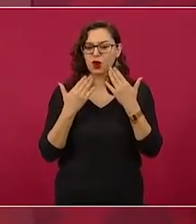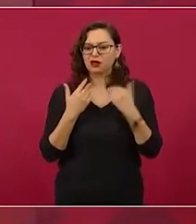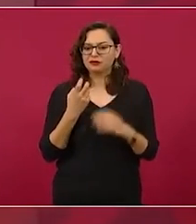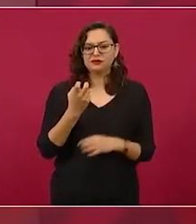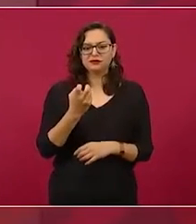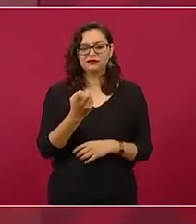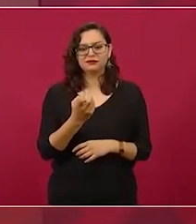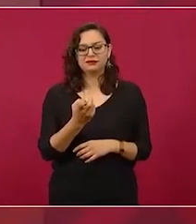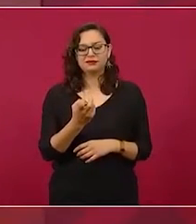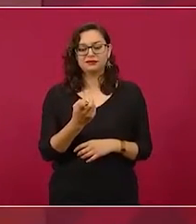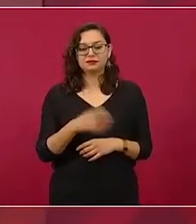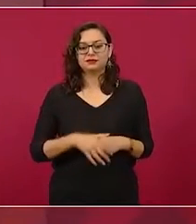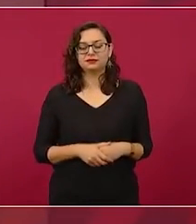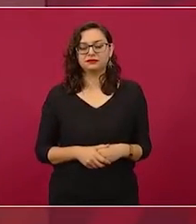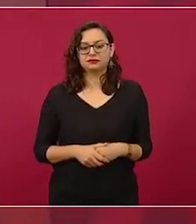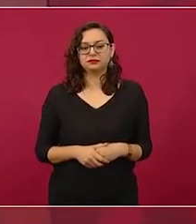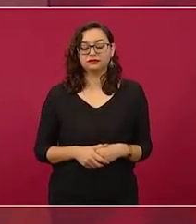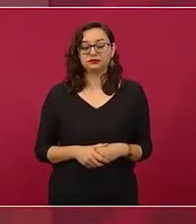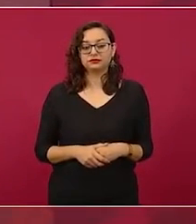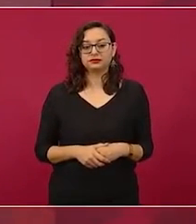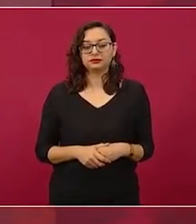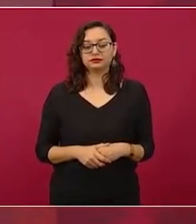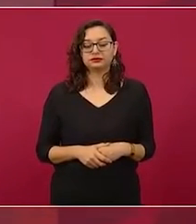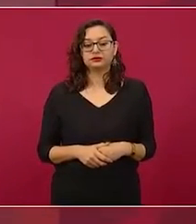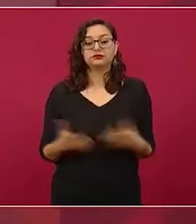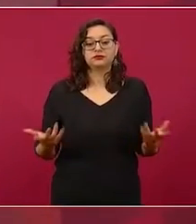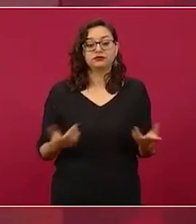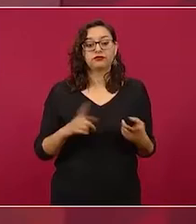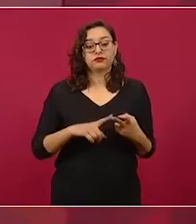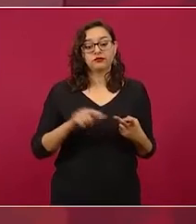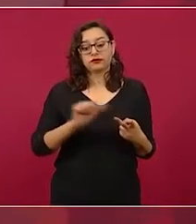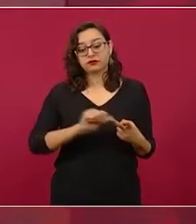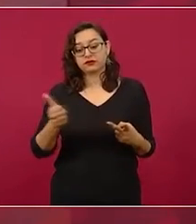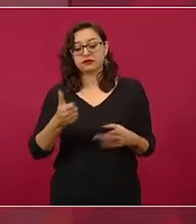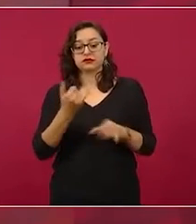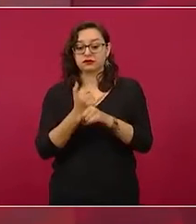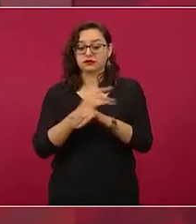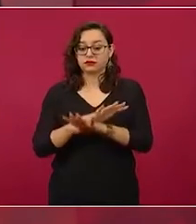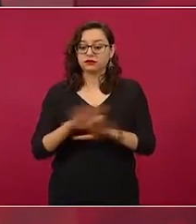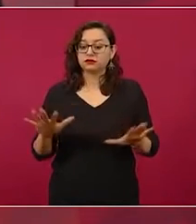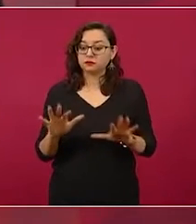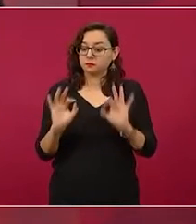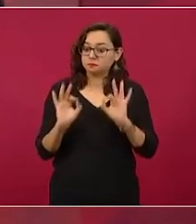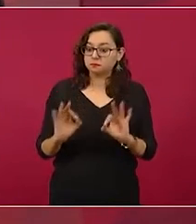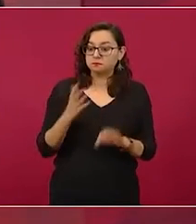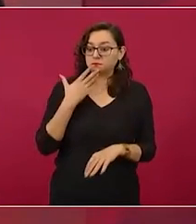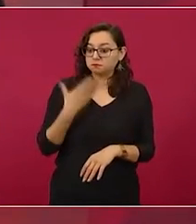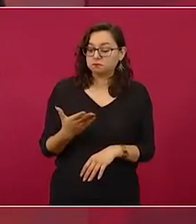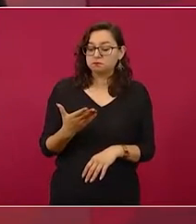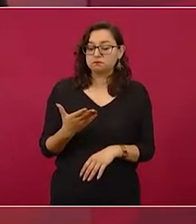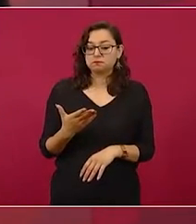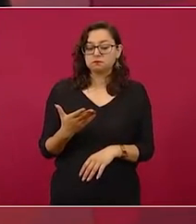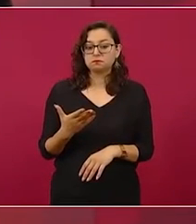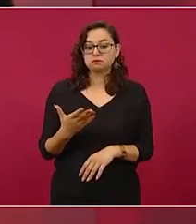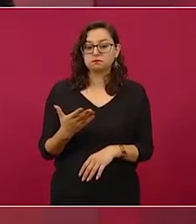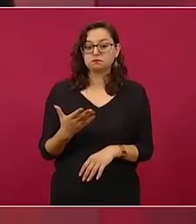Y el otro dato que es muy bueno es de que